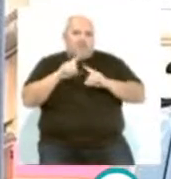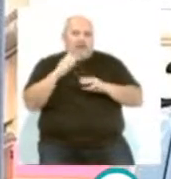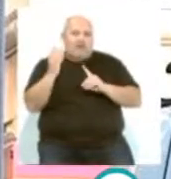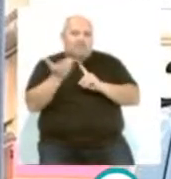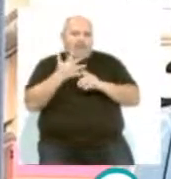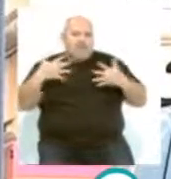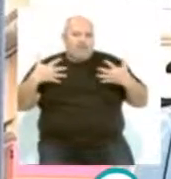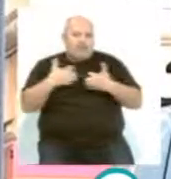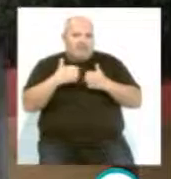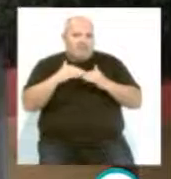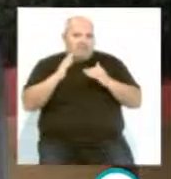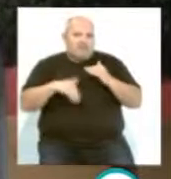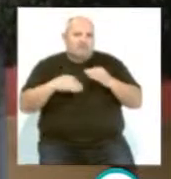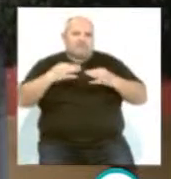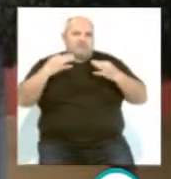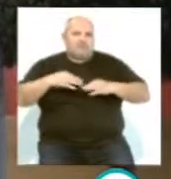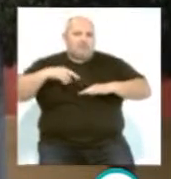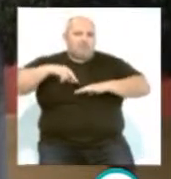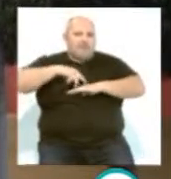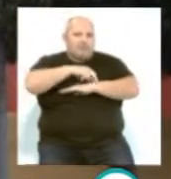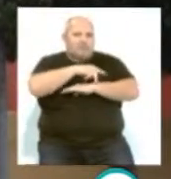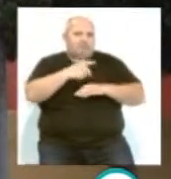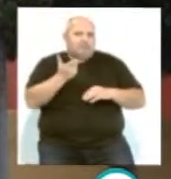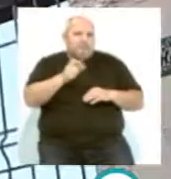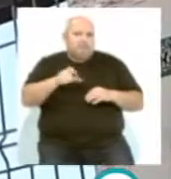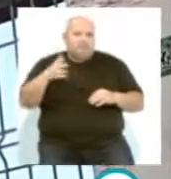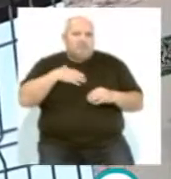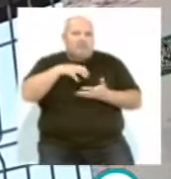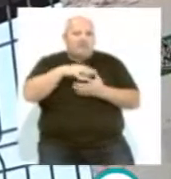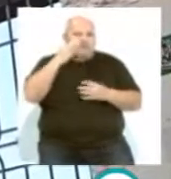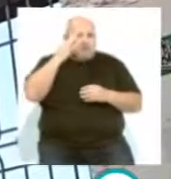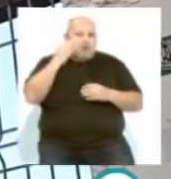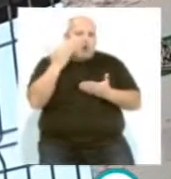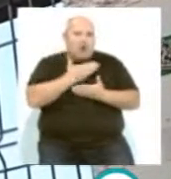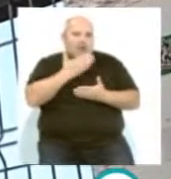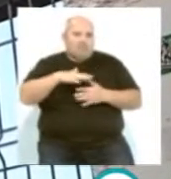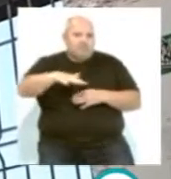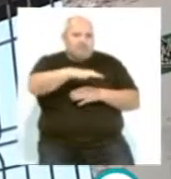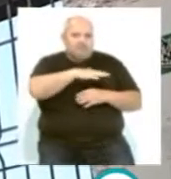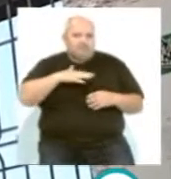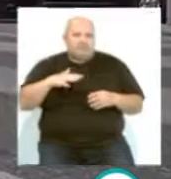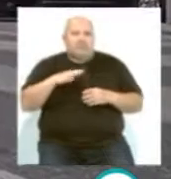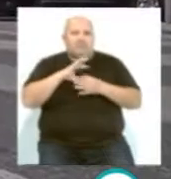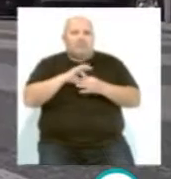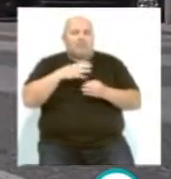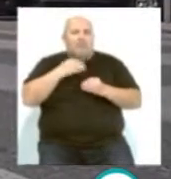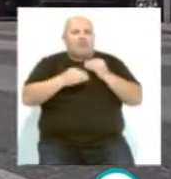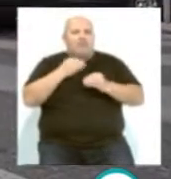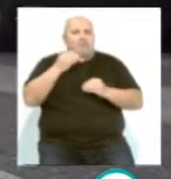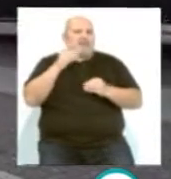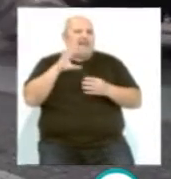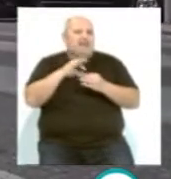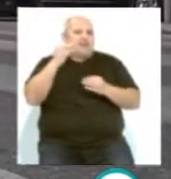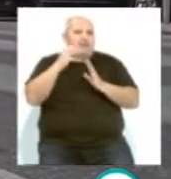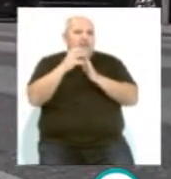residenciales y que garantizan la seguridad en entornos como centros de salud o colegios. Las actuaciones contribuirán además